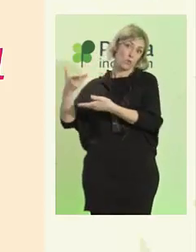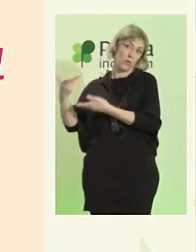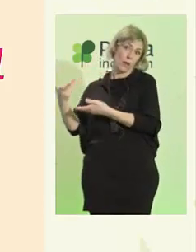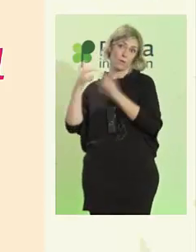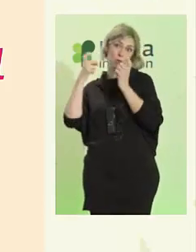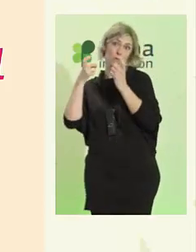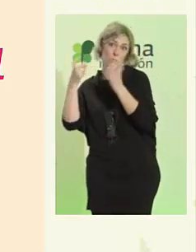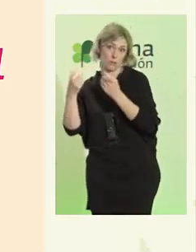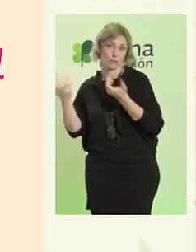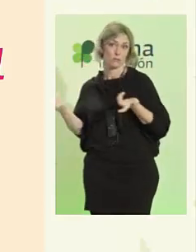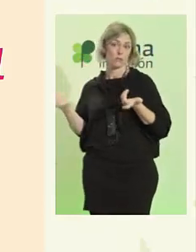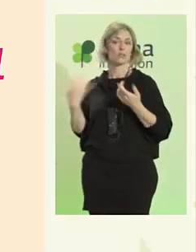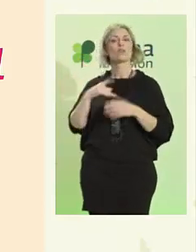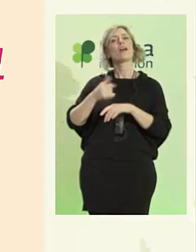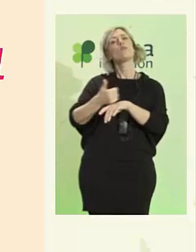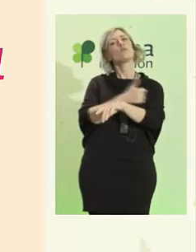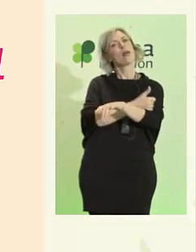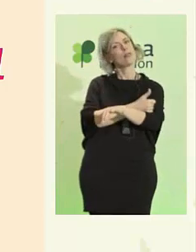difícil.